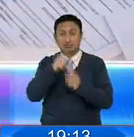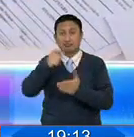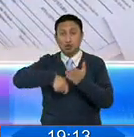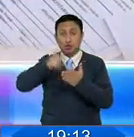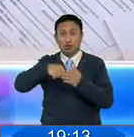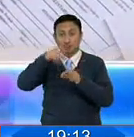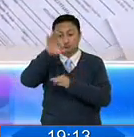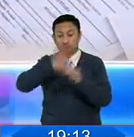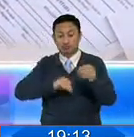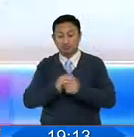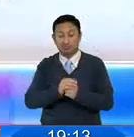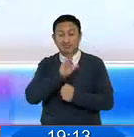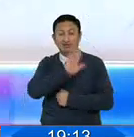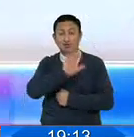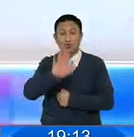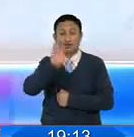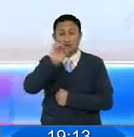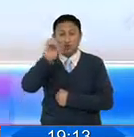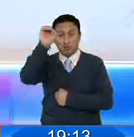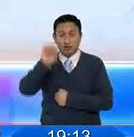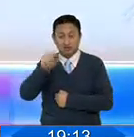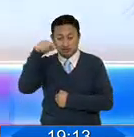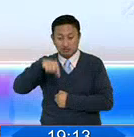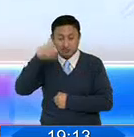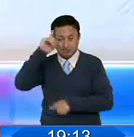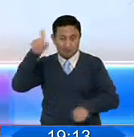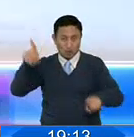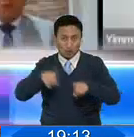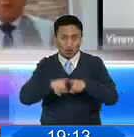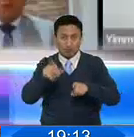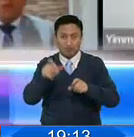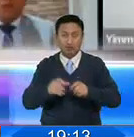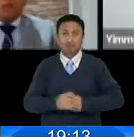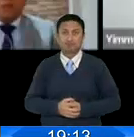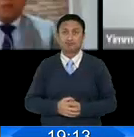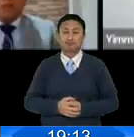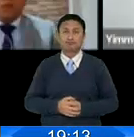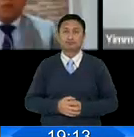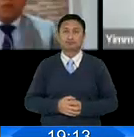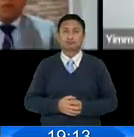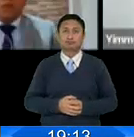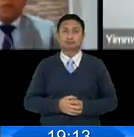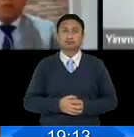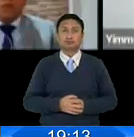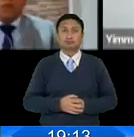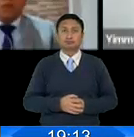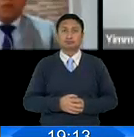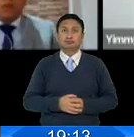55% de estos fueron por acuerdo entre las partes, informó Carolina Basante.